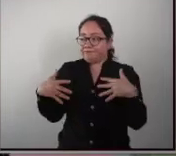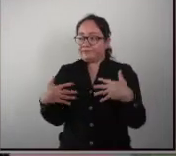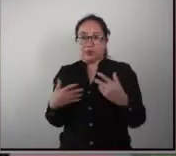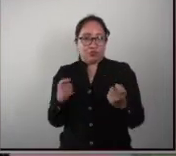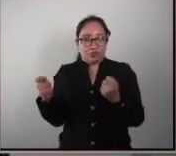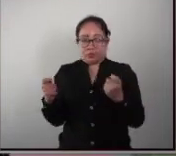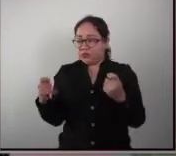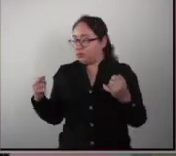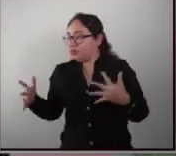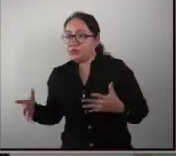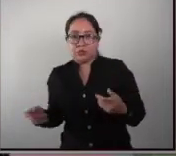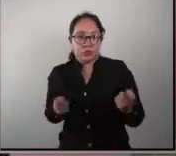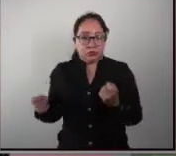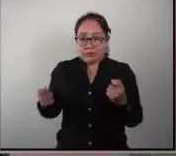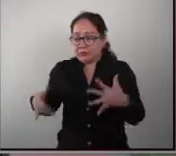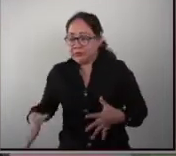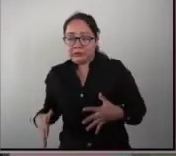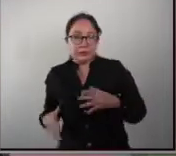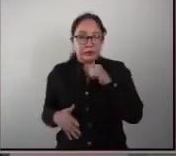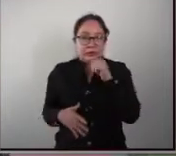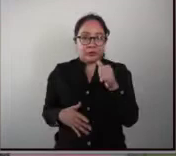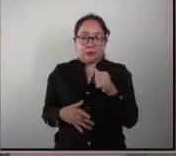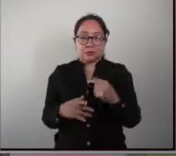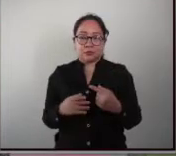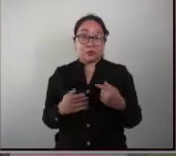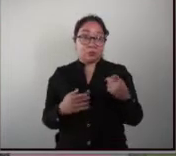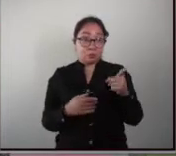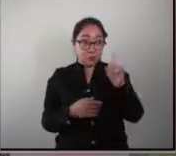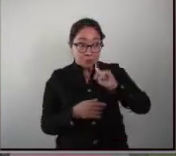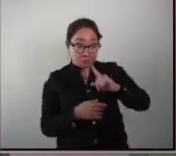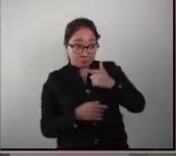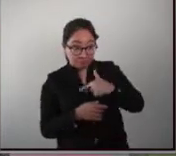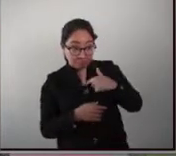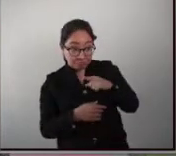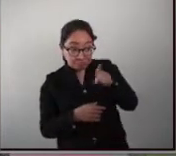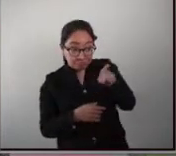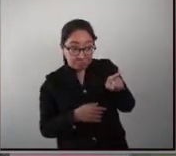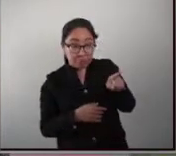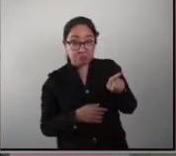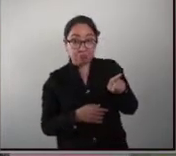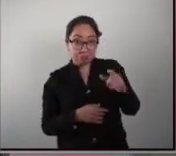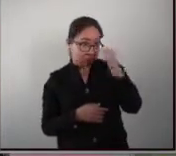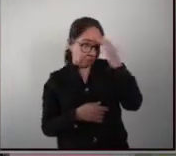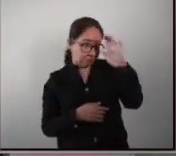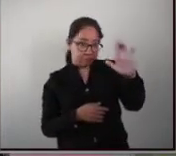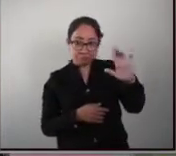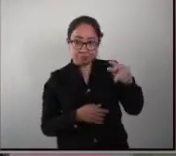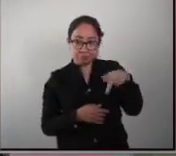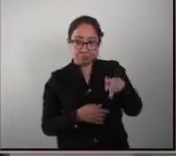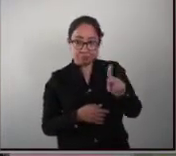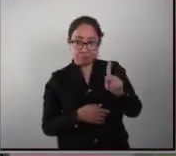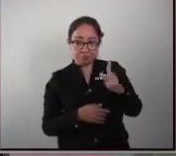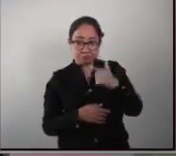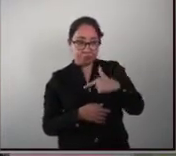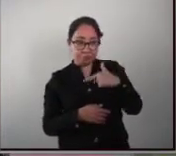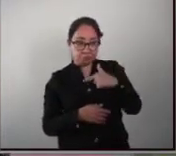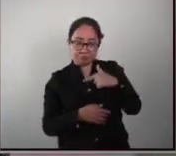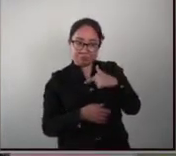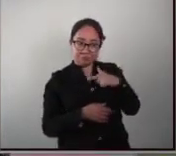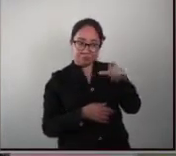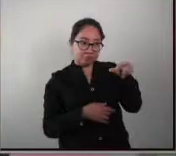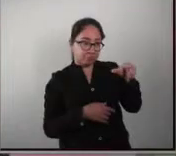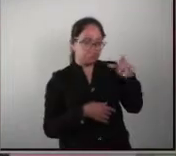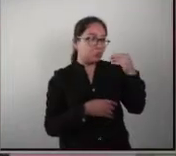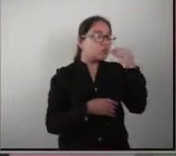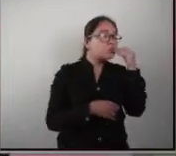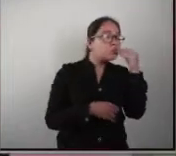un joven con autismo me agrada una mujer no la conozco pero me agrada entonces voy la agarro